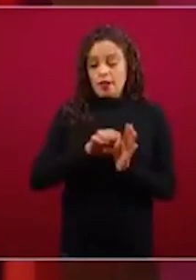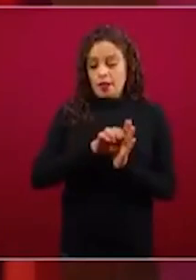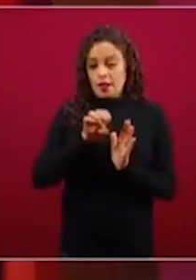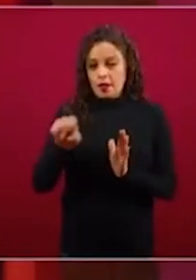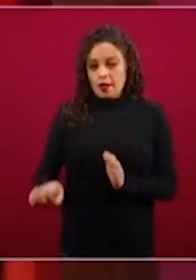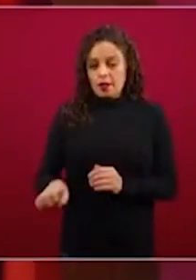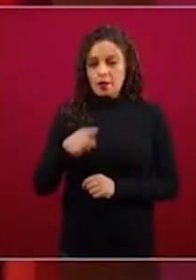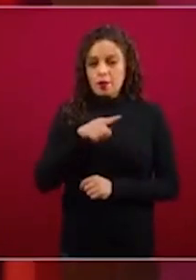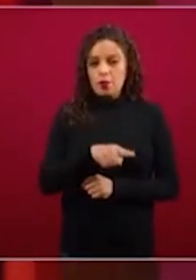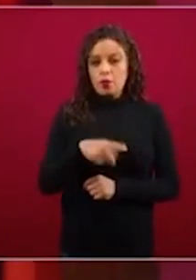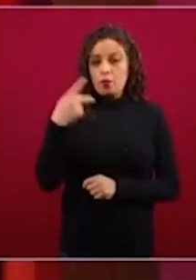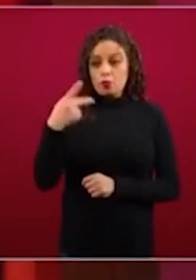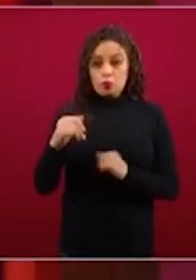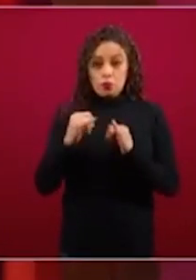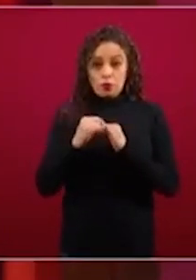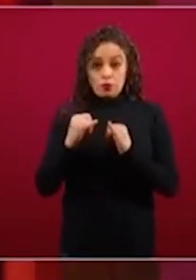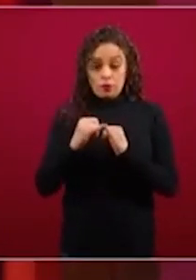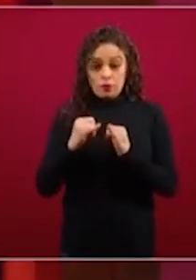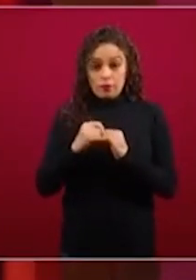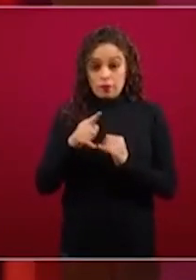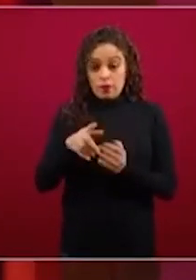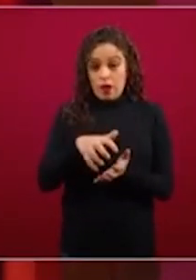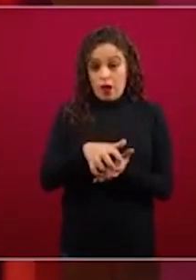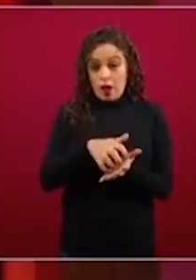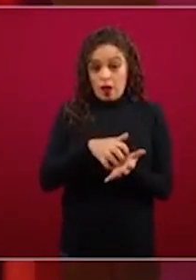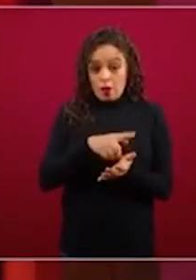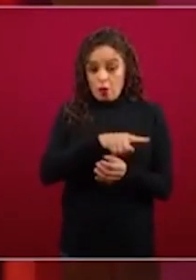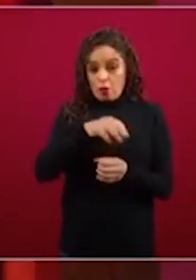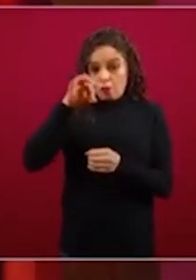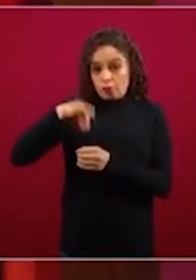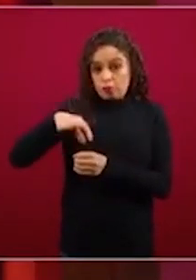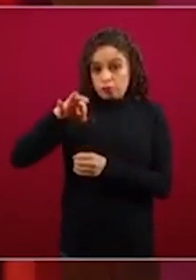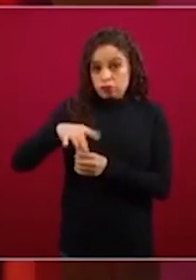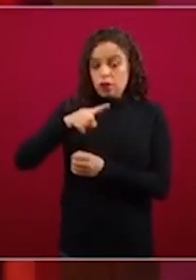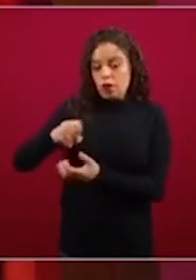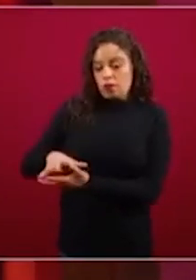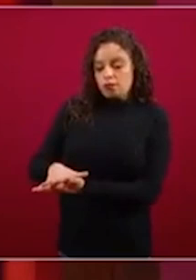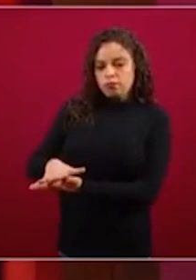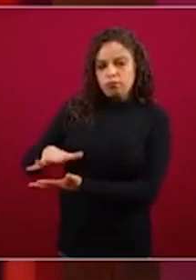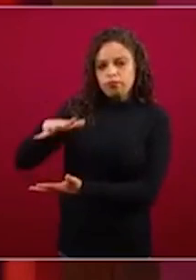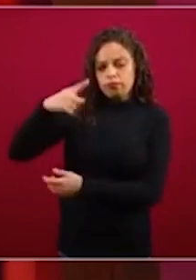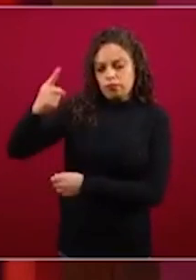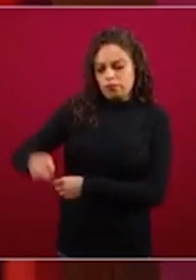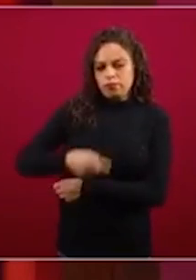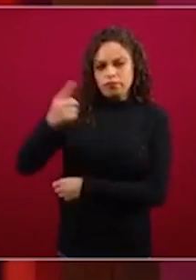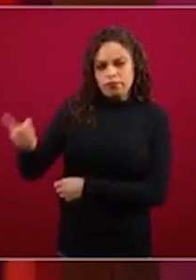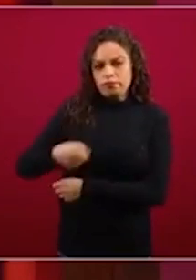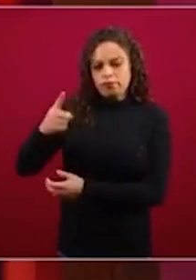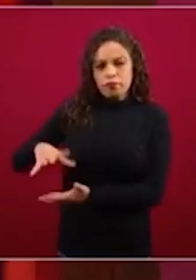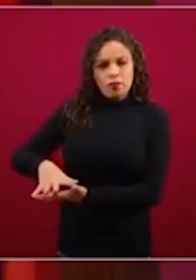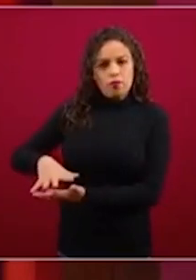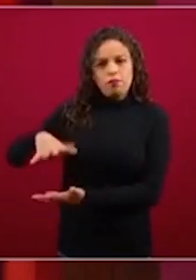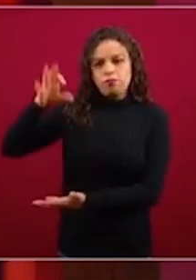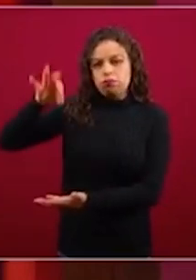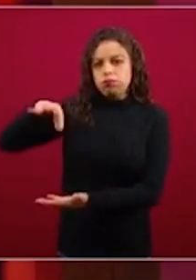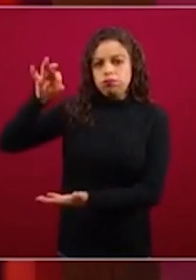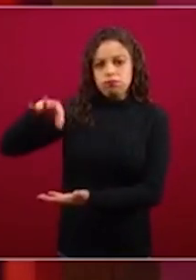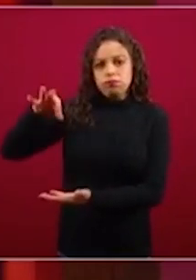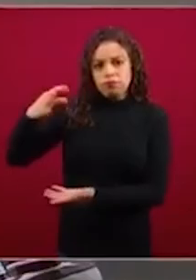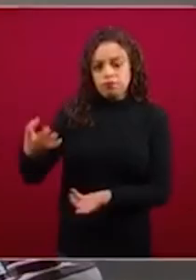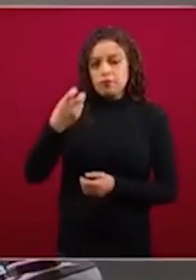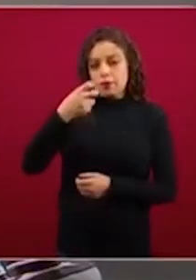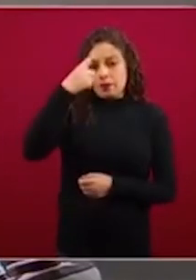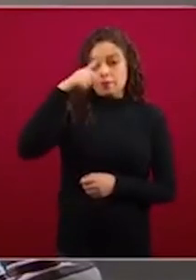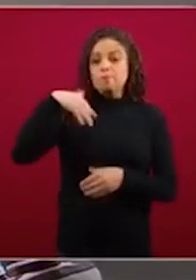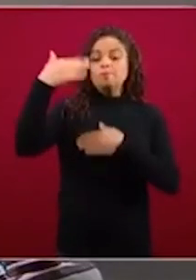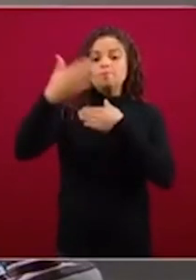...instituto y se va acumulando a lo largo del tiempo y quienes decidan pueden tener una solución habitacional y de vivienda. En